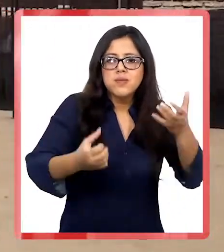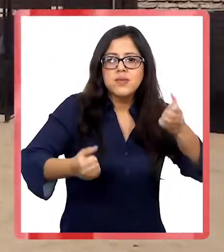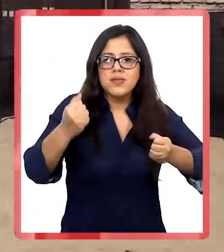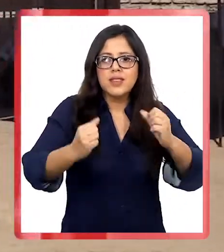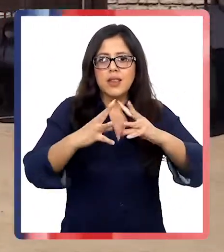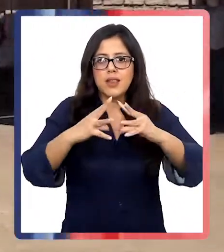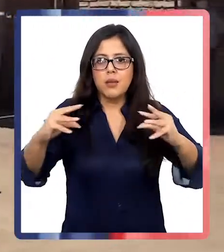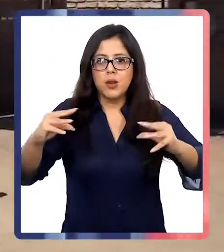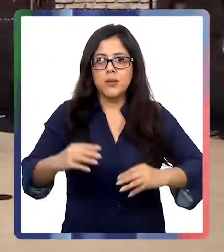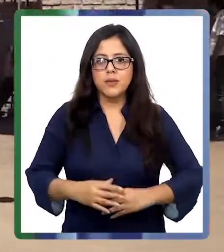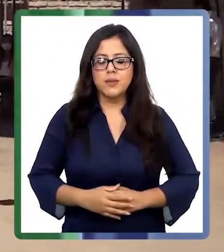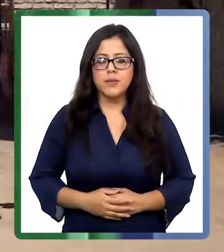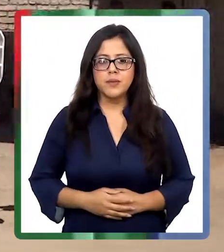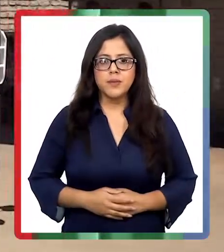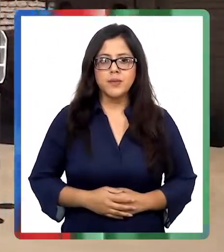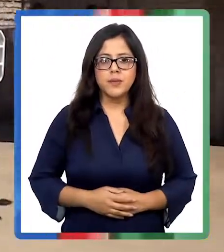entregan este tipo de camiones.